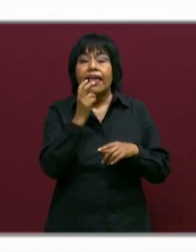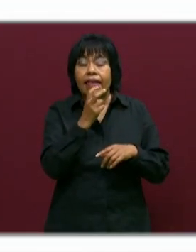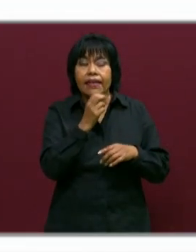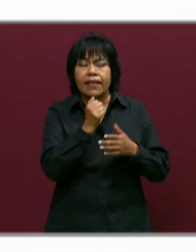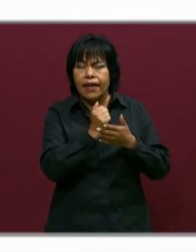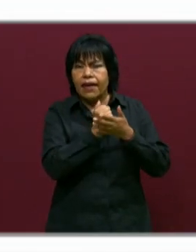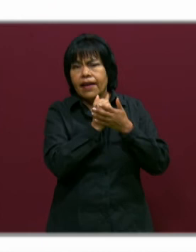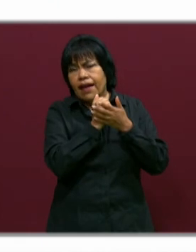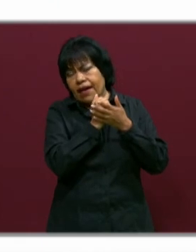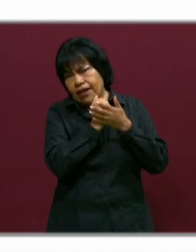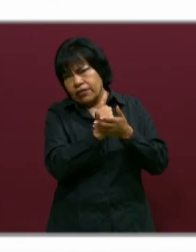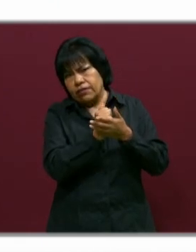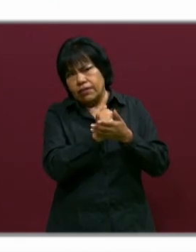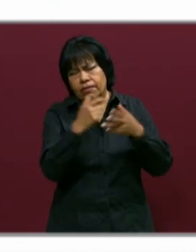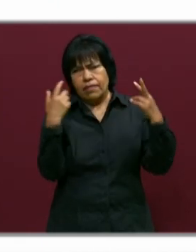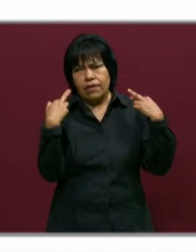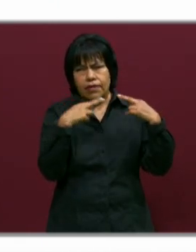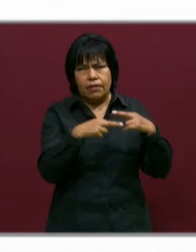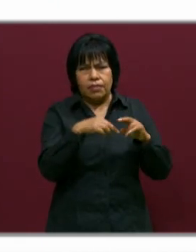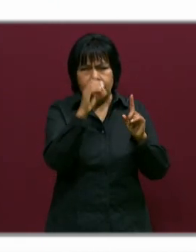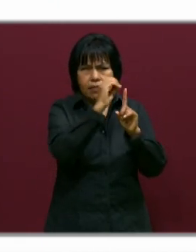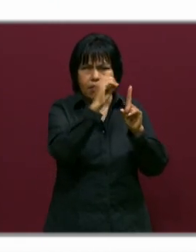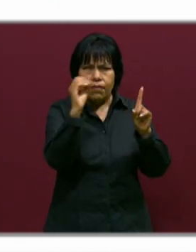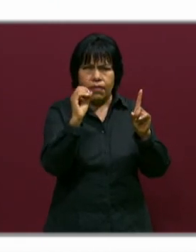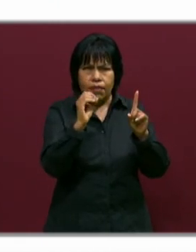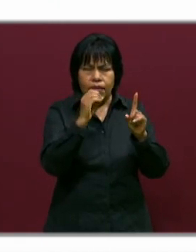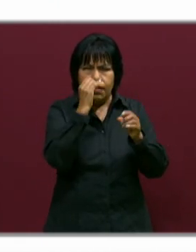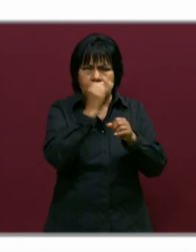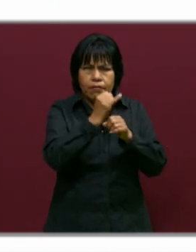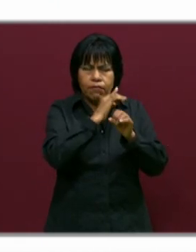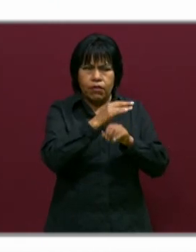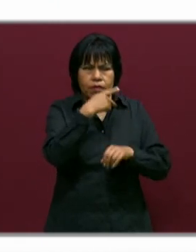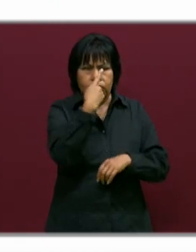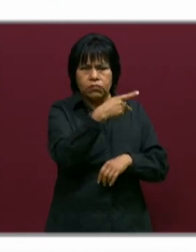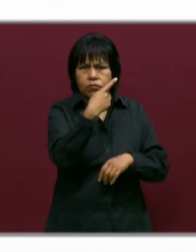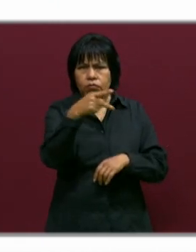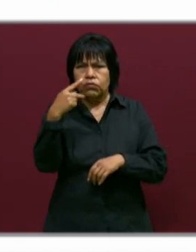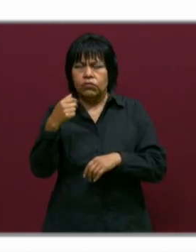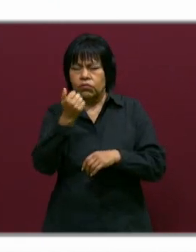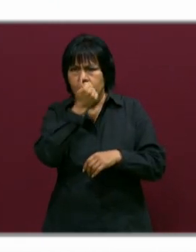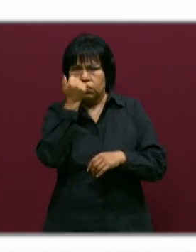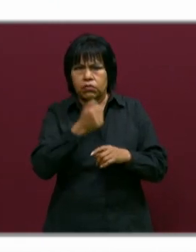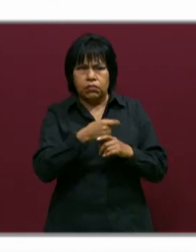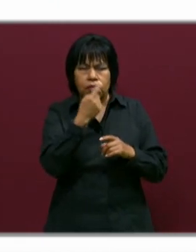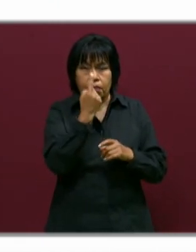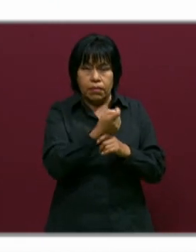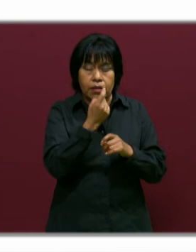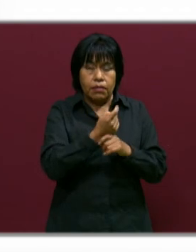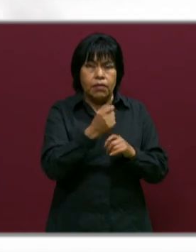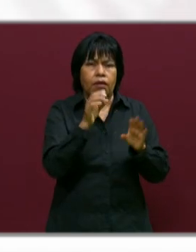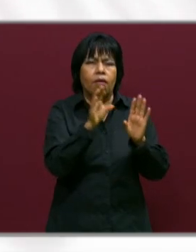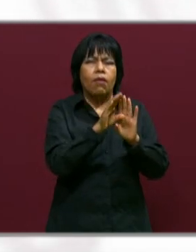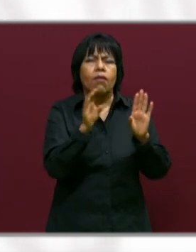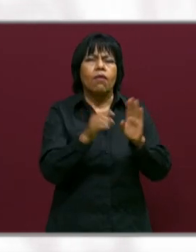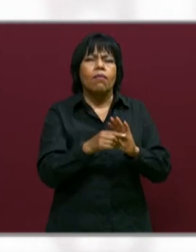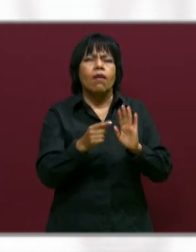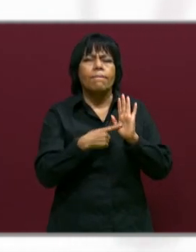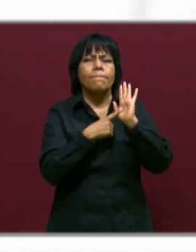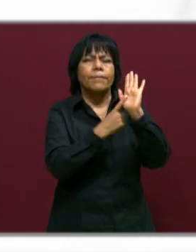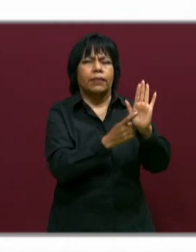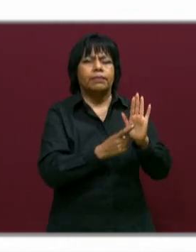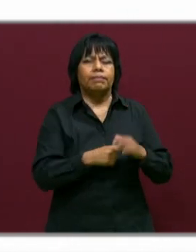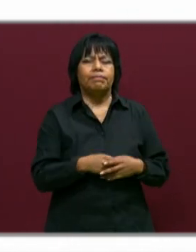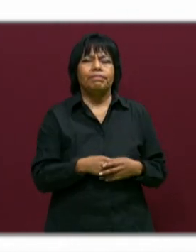porque le van a permitir a la maestra sistematizar la información de sus alumnos. Entonces, primero tenemos, estamos presentando